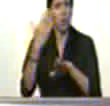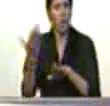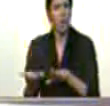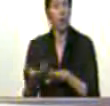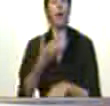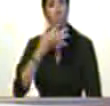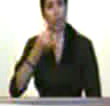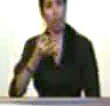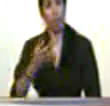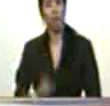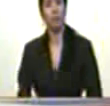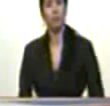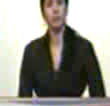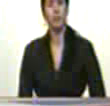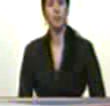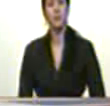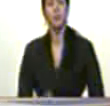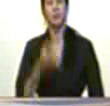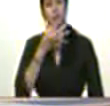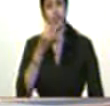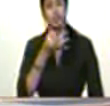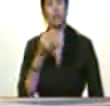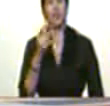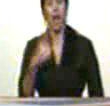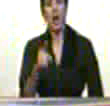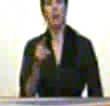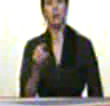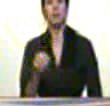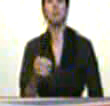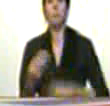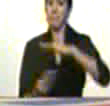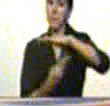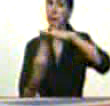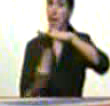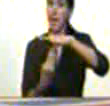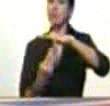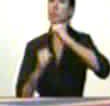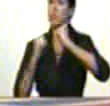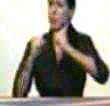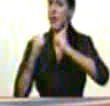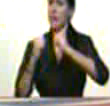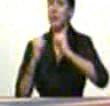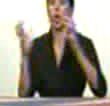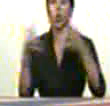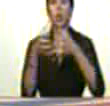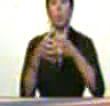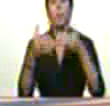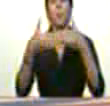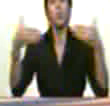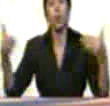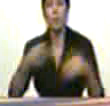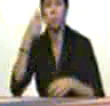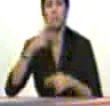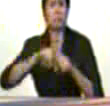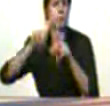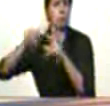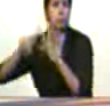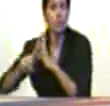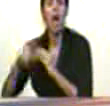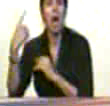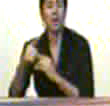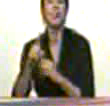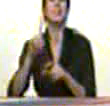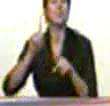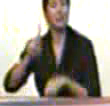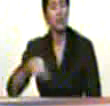así como tenemos sólidas bases populares organizadas políticas etcétera etcétera también